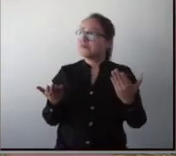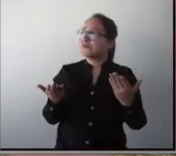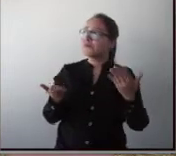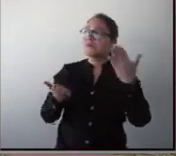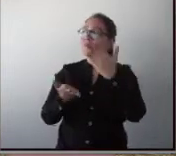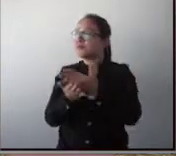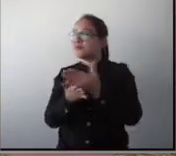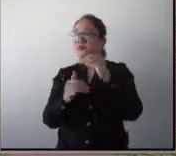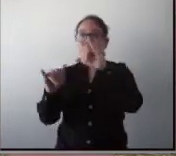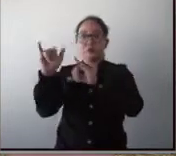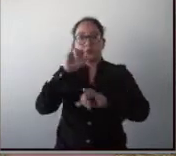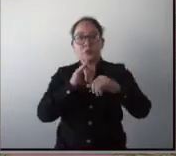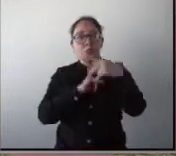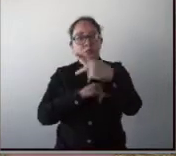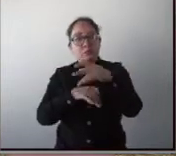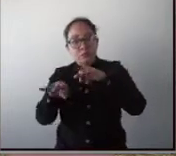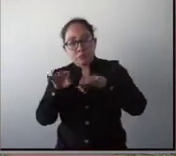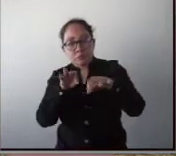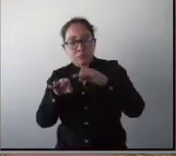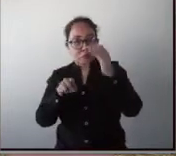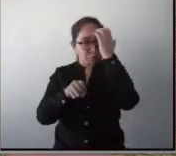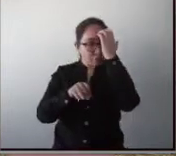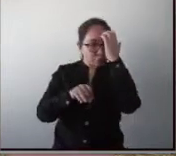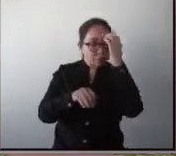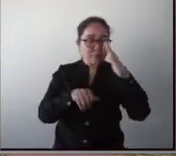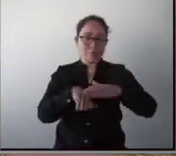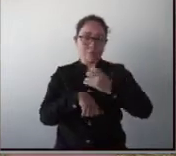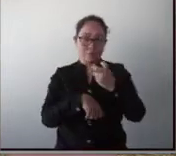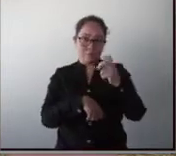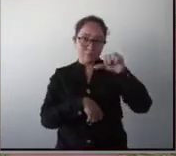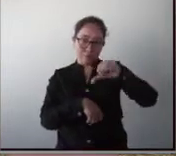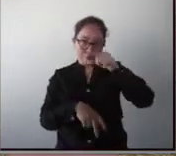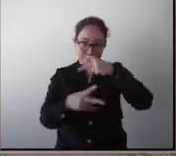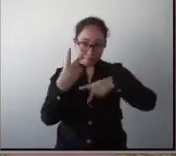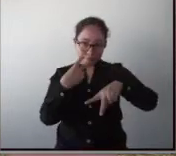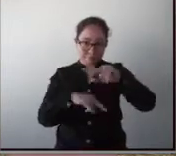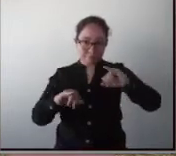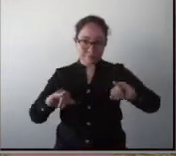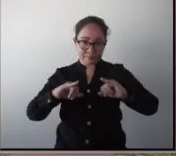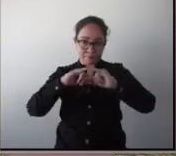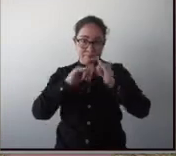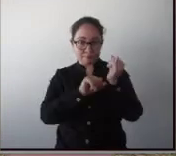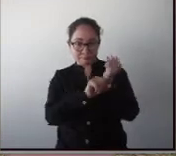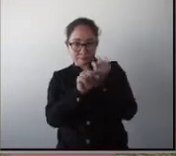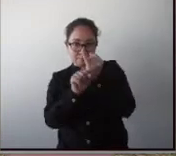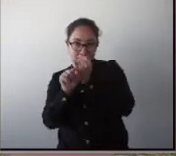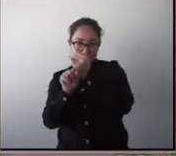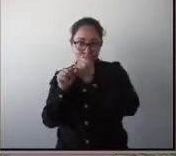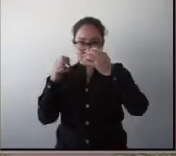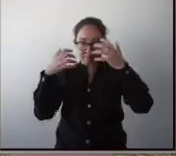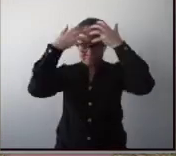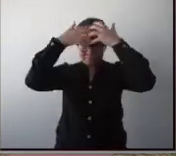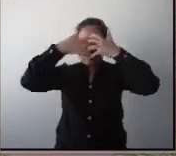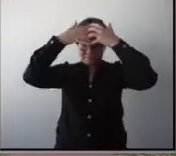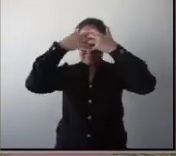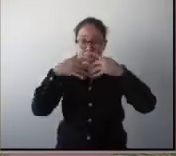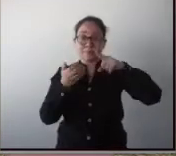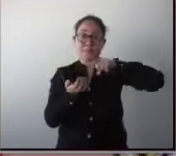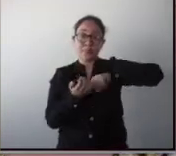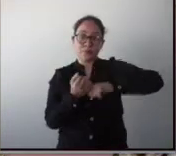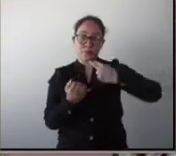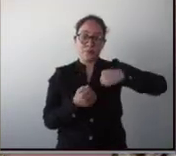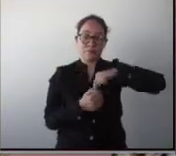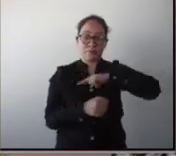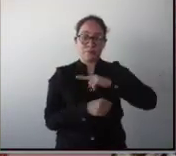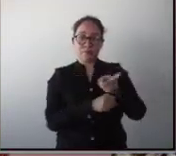de trabajo. Por eso es que hoy estamos transmitiendo desde el Instituto de Investigaciones Cerebrales, donde pertenece nuestro invitado de